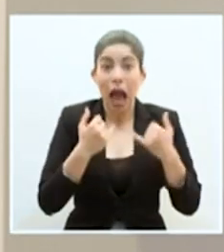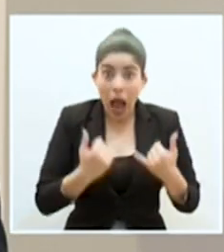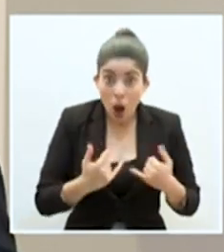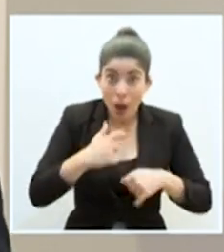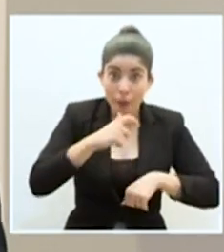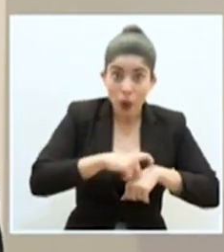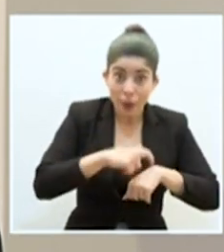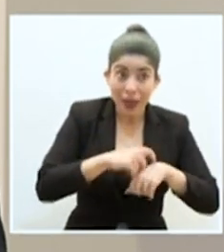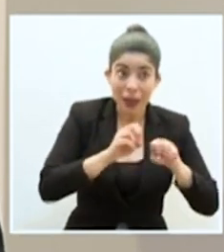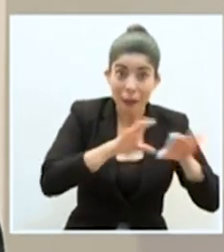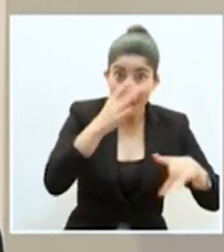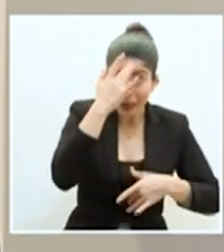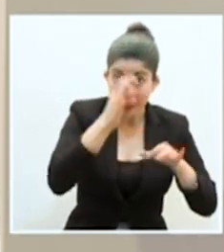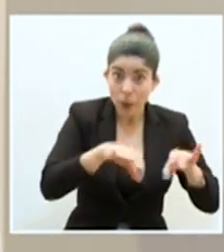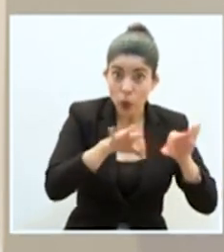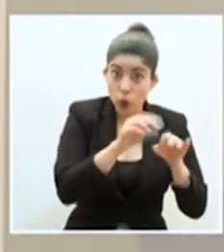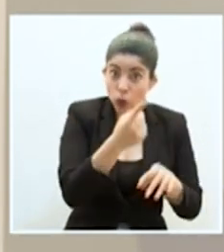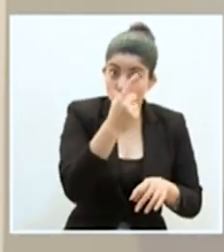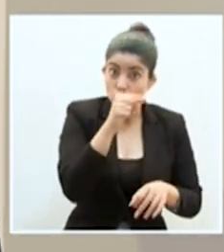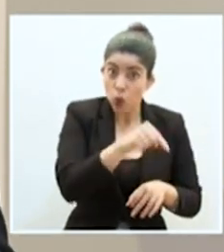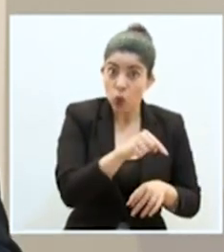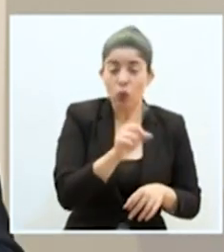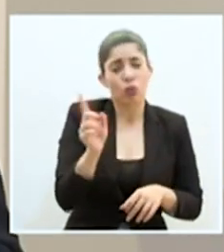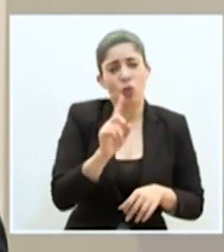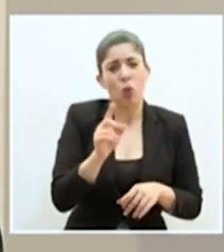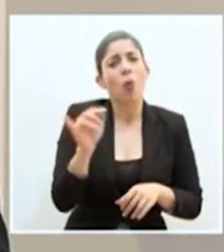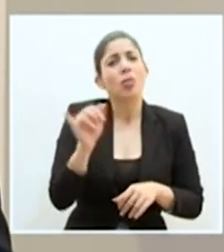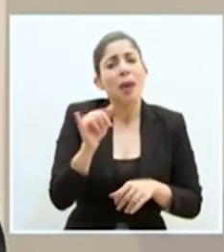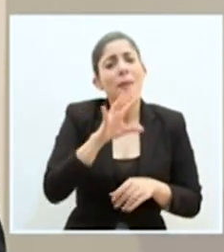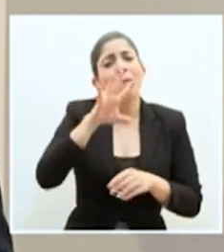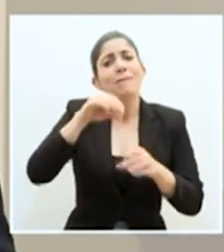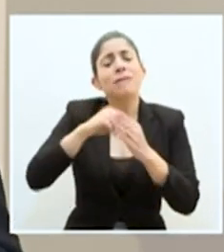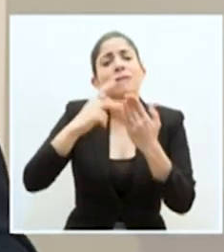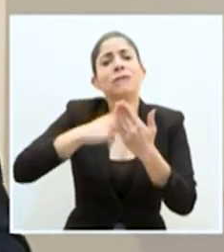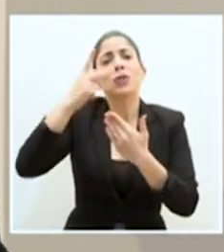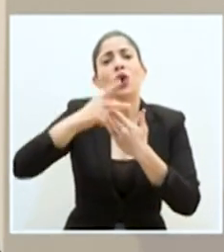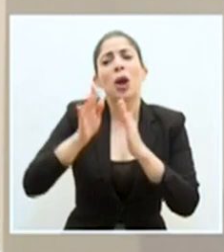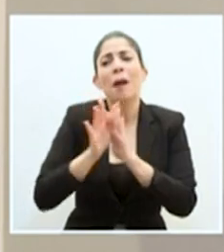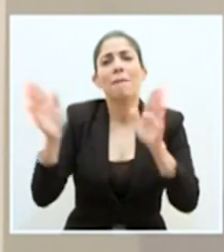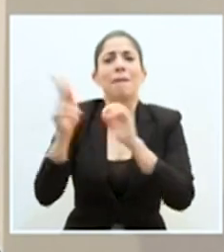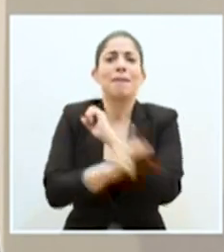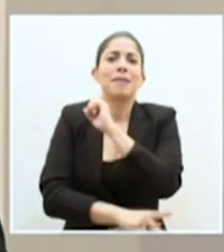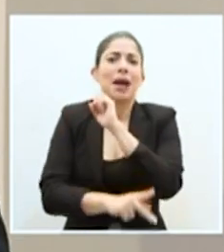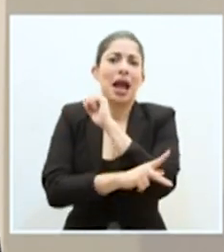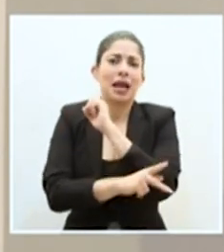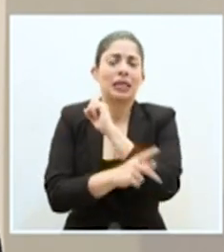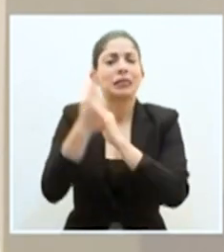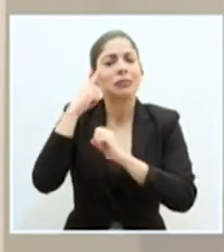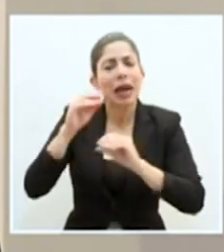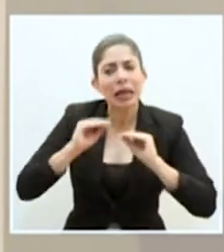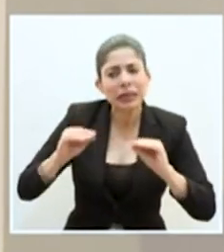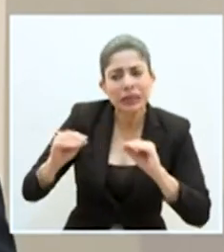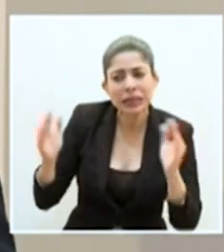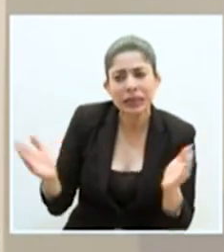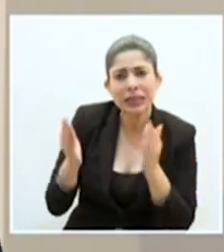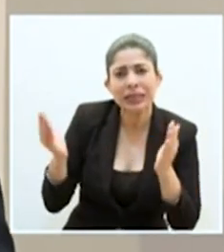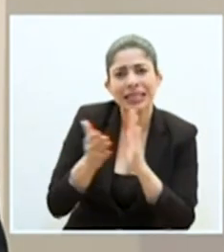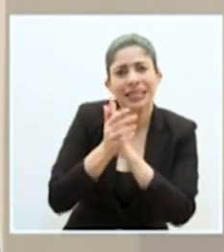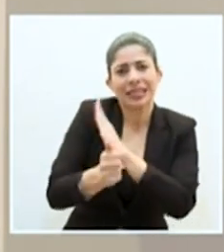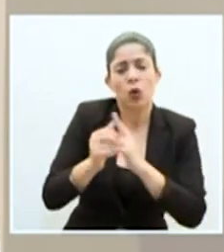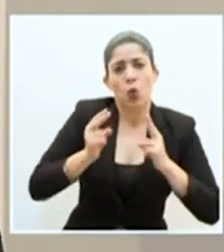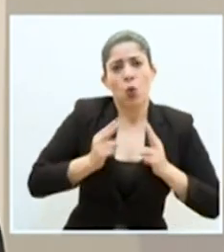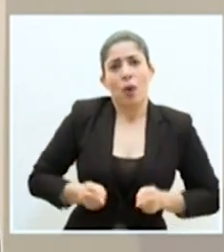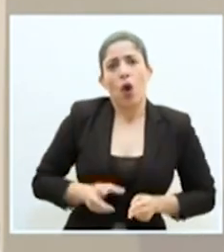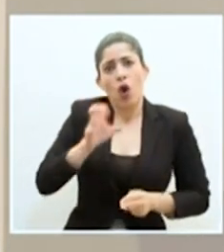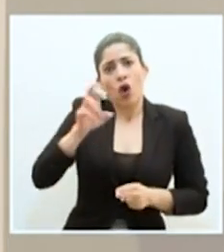este momento de pandemia, sino que esto también es parte de un programa estratégico país más amplio para ir formando el talento humano que Costa Rica